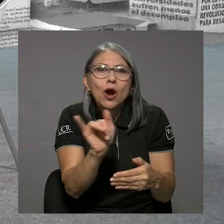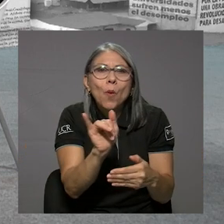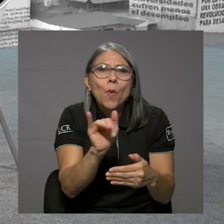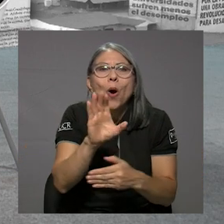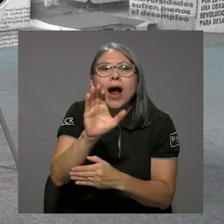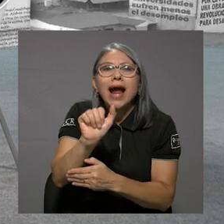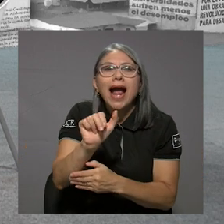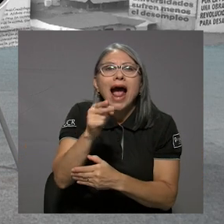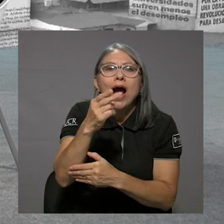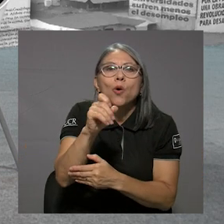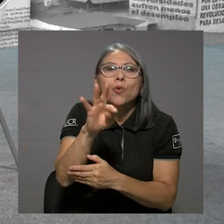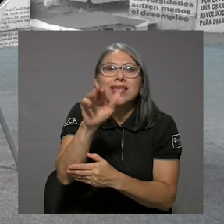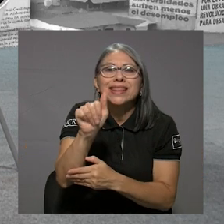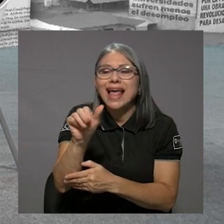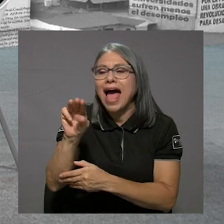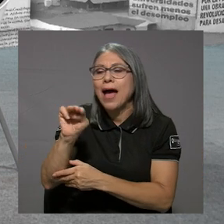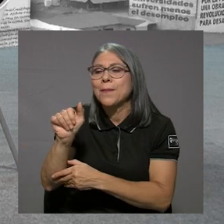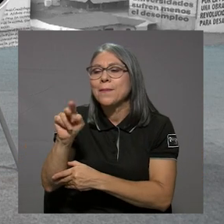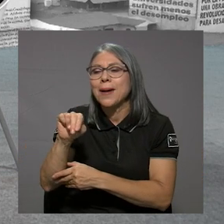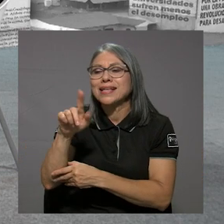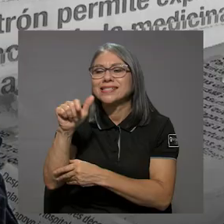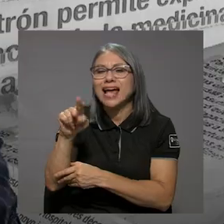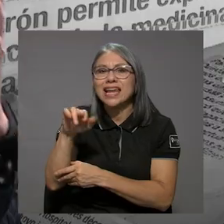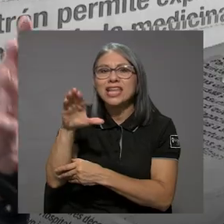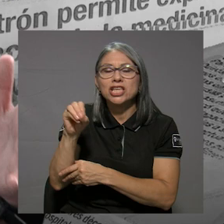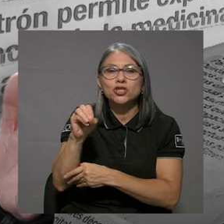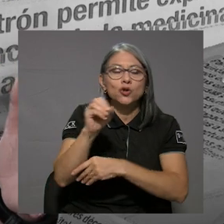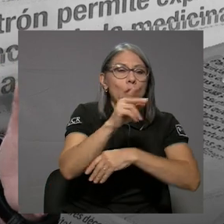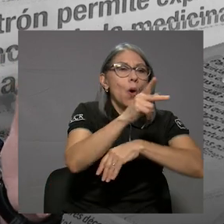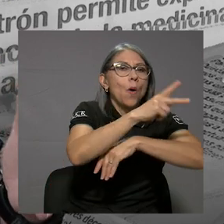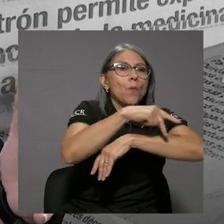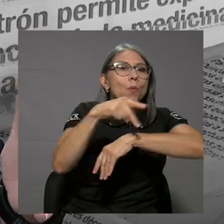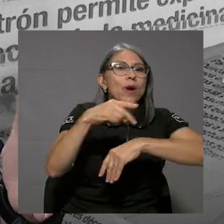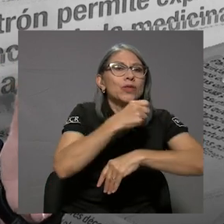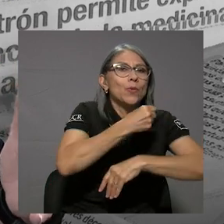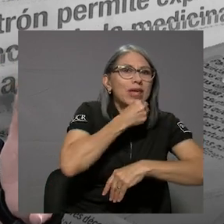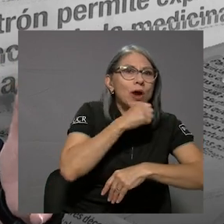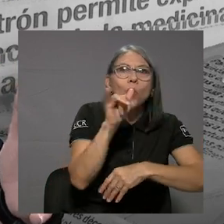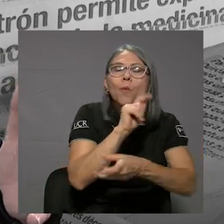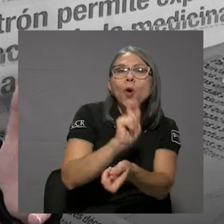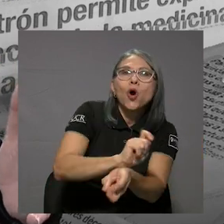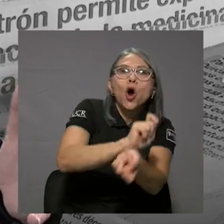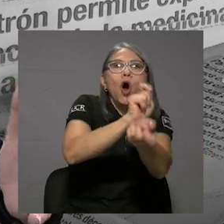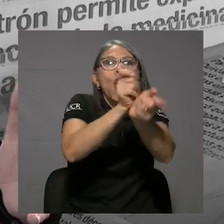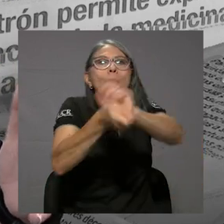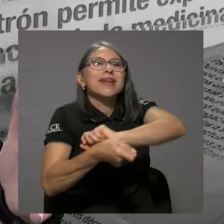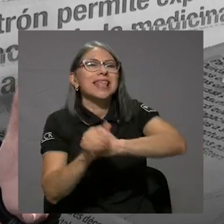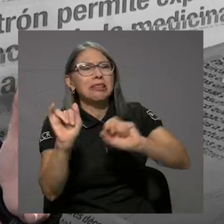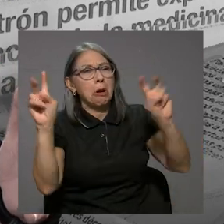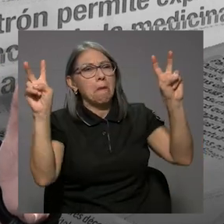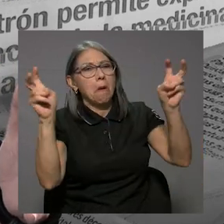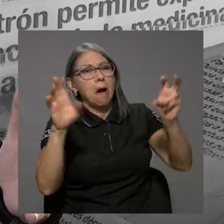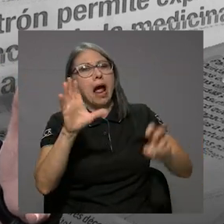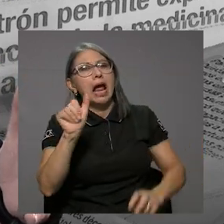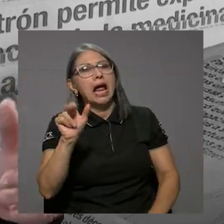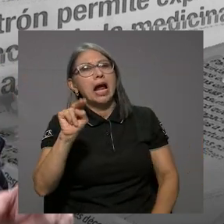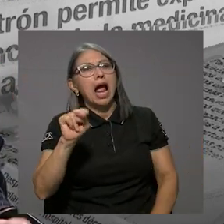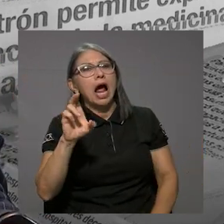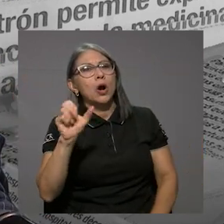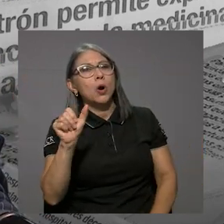Cahuita y Manzanillo y Puerto Viejo yo digo casi que en un Cancún, ¿verdad? Y perdón, ahí no hay agua tampoco.